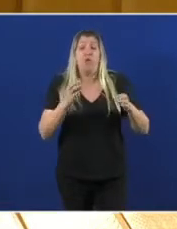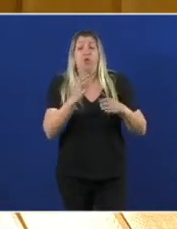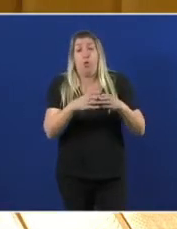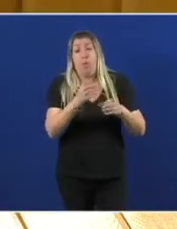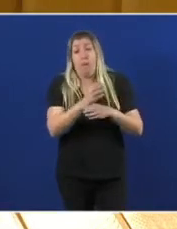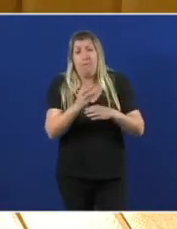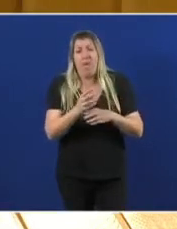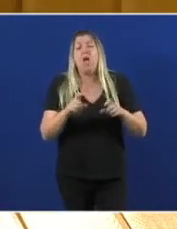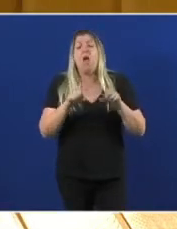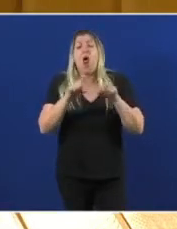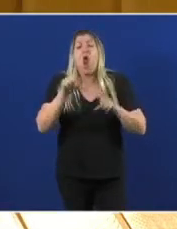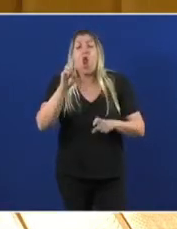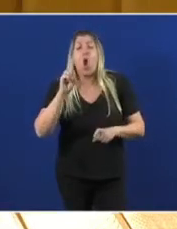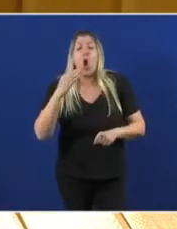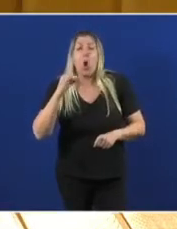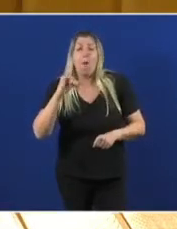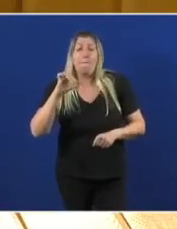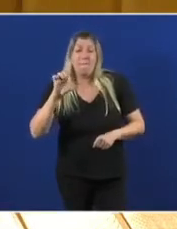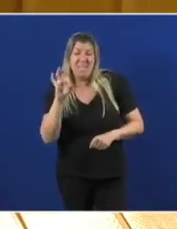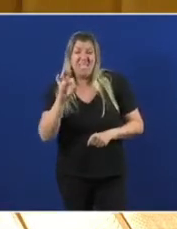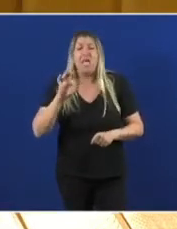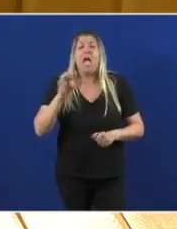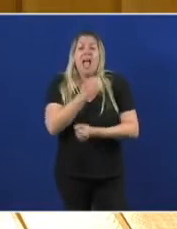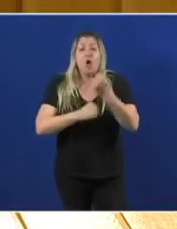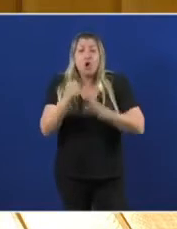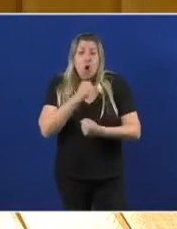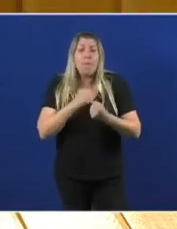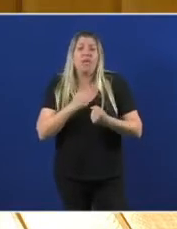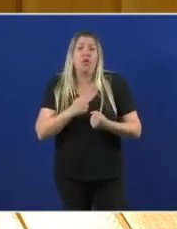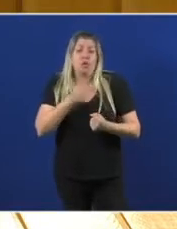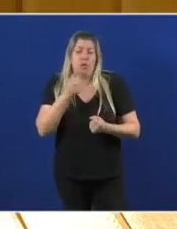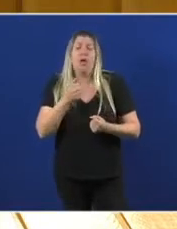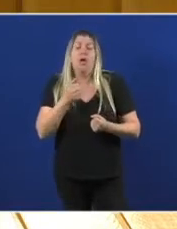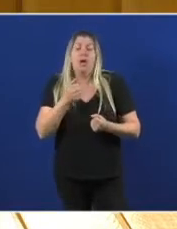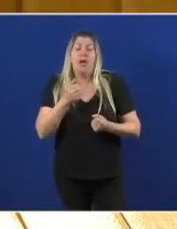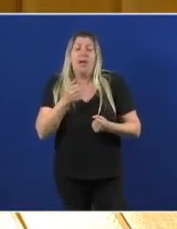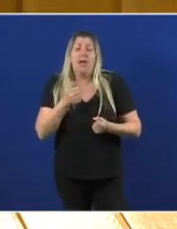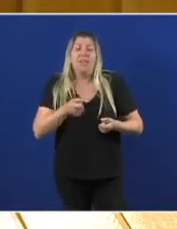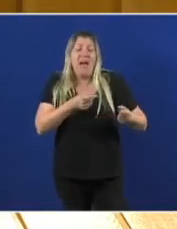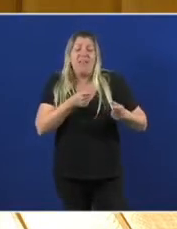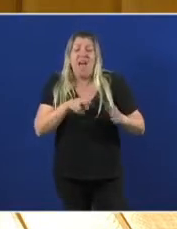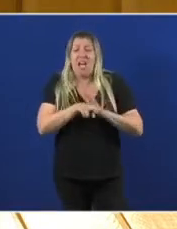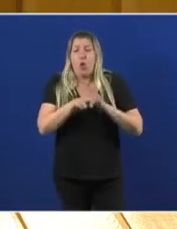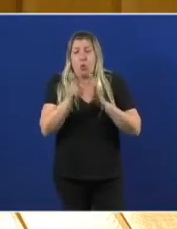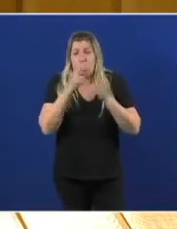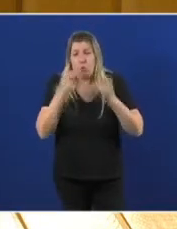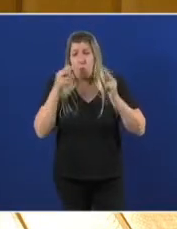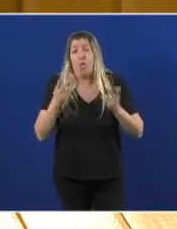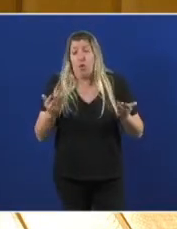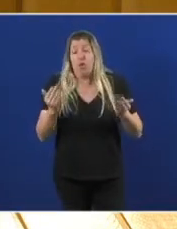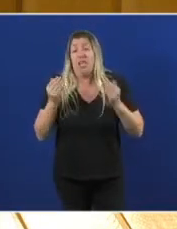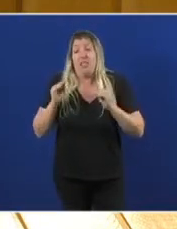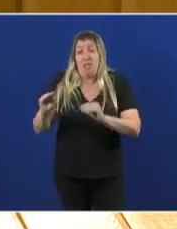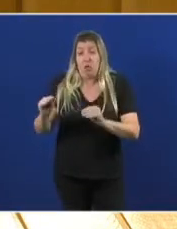privados ou privatizados pero xenerosamente regados con recursos públicos que pra iso teñen as portas